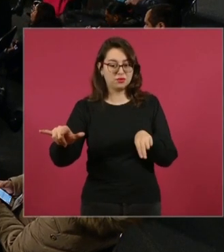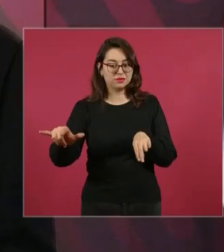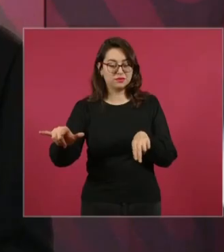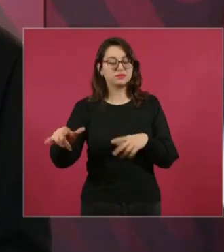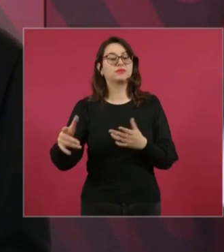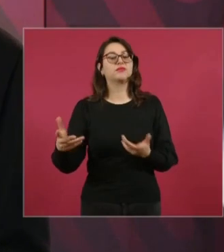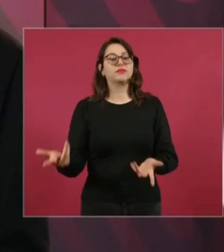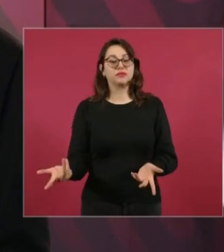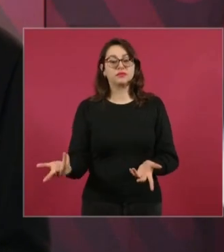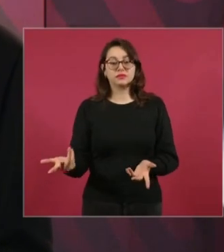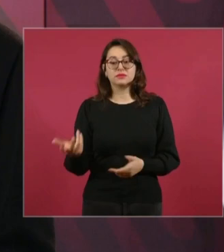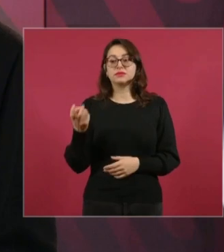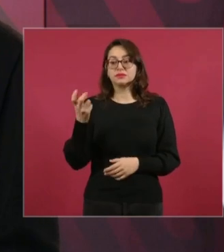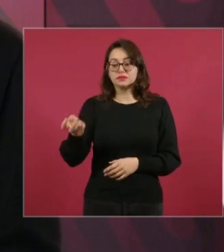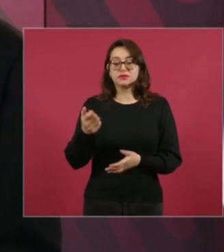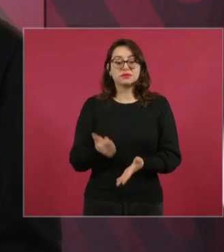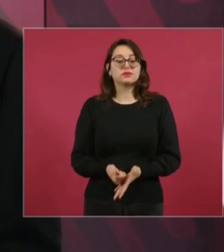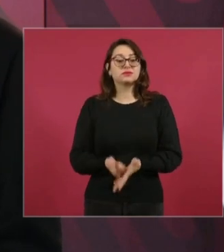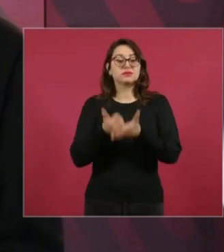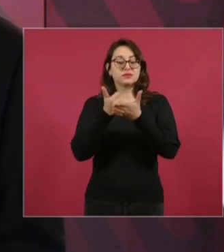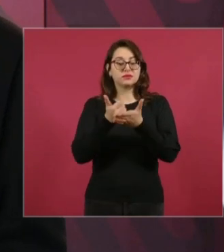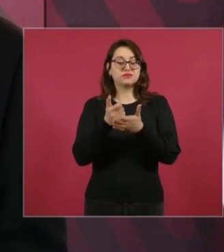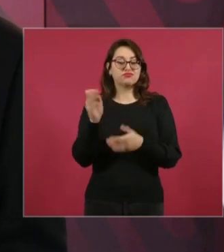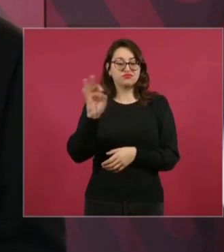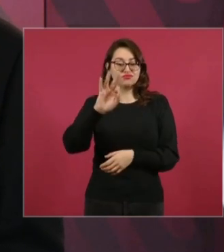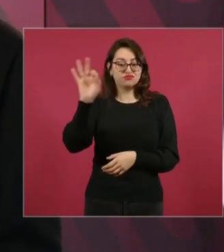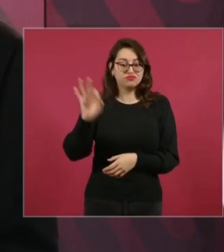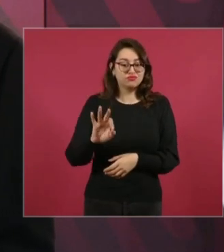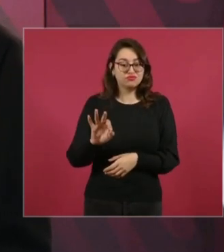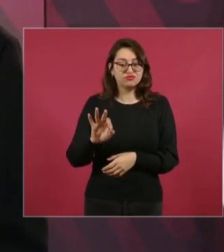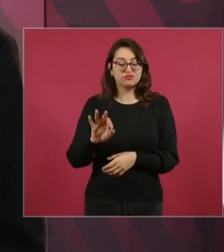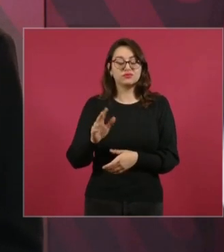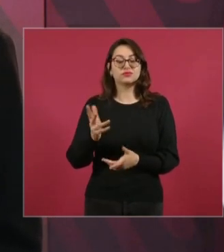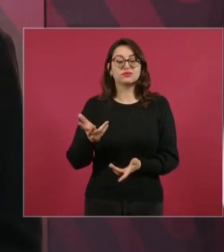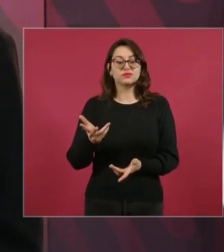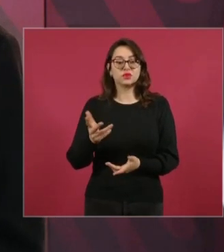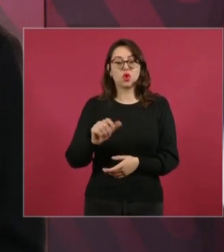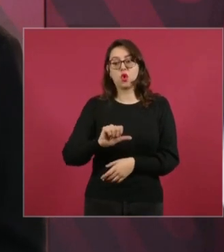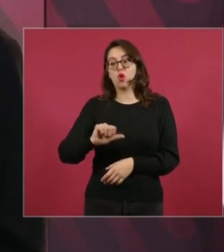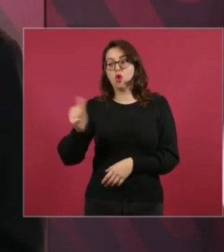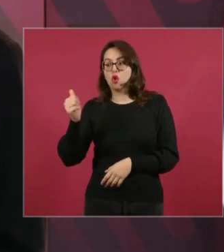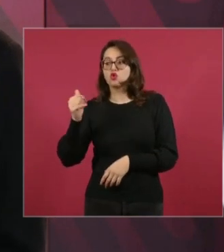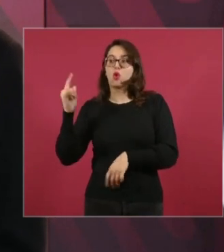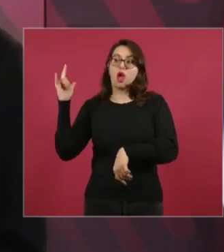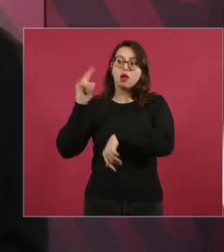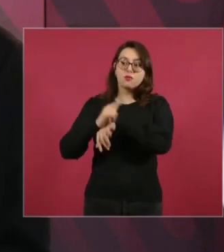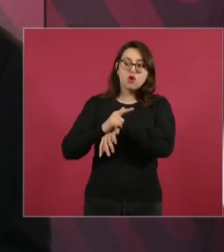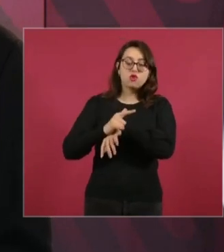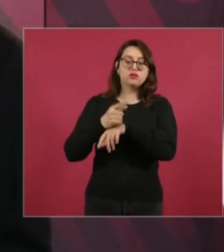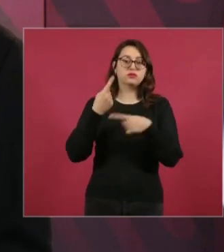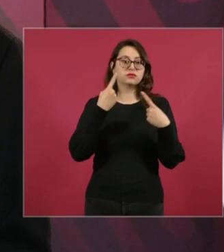Y eso significaría que entraran más líneas.